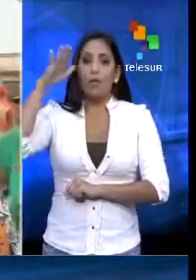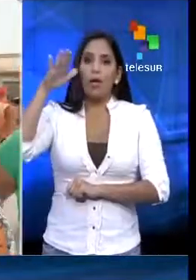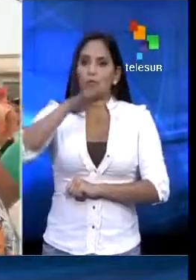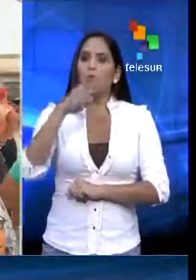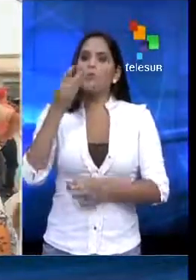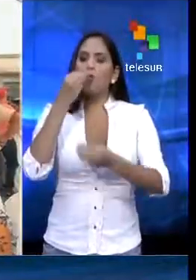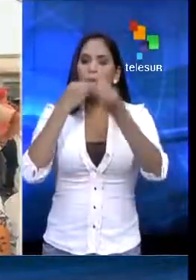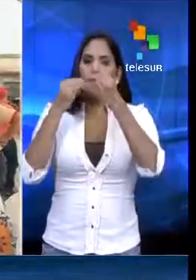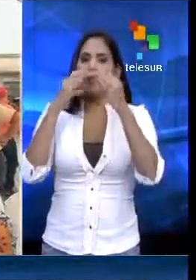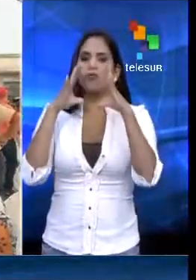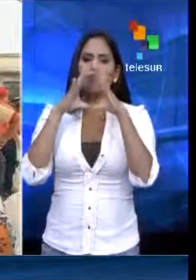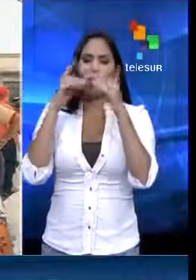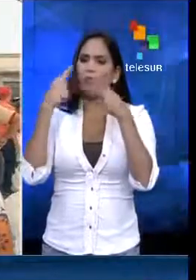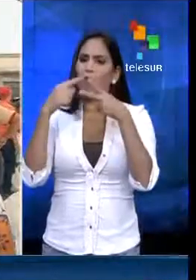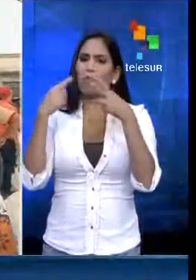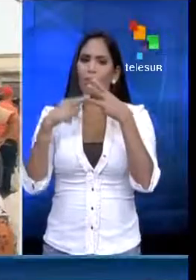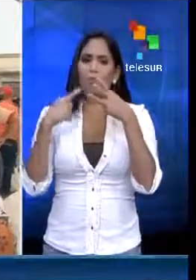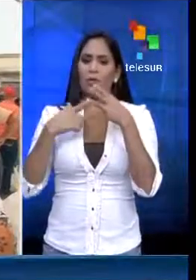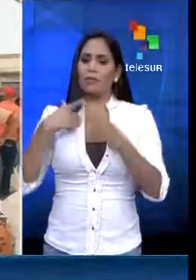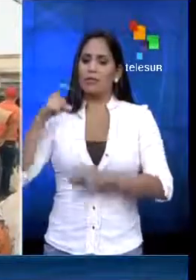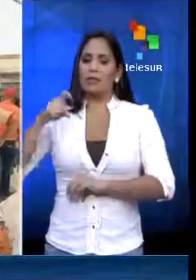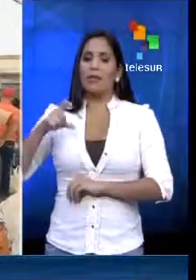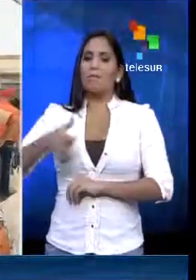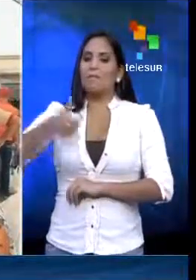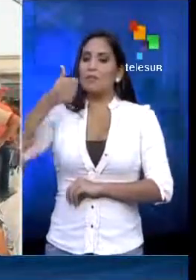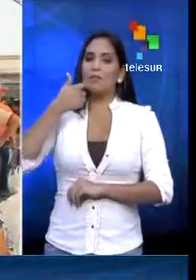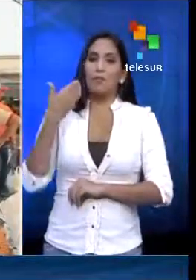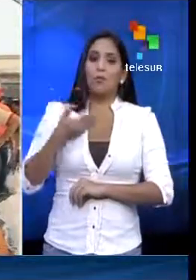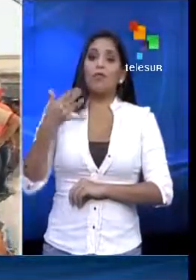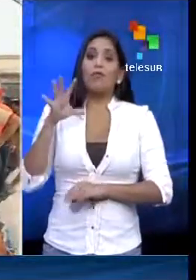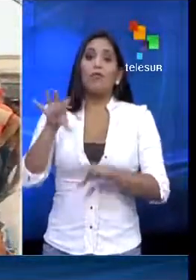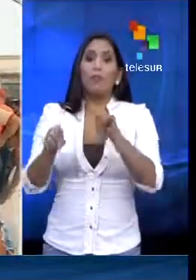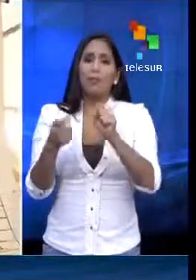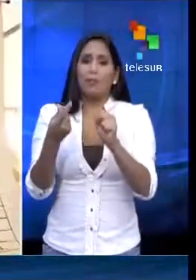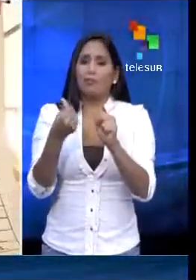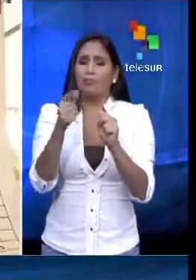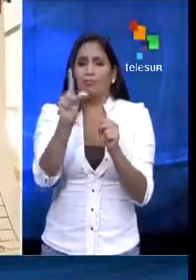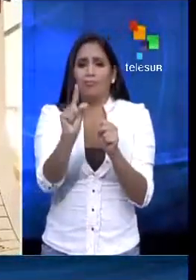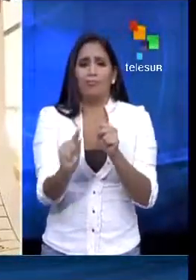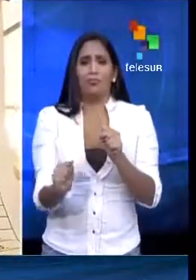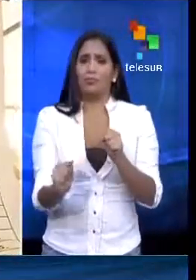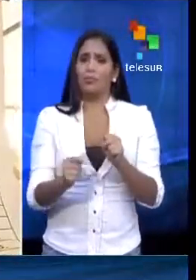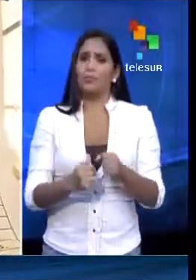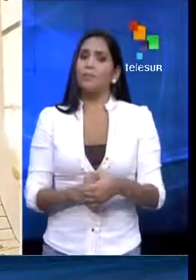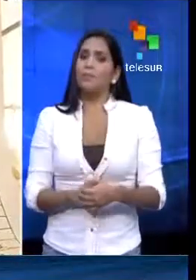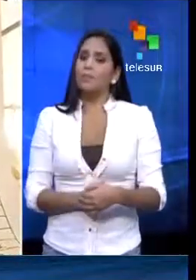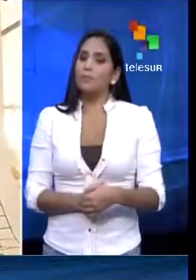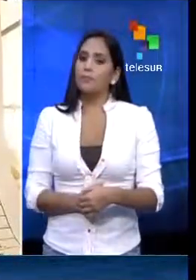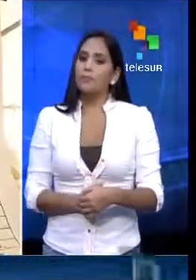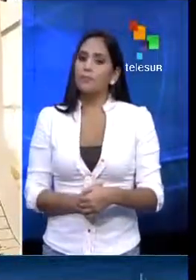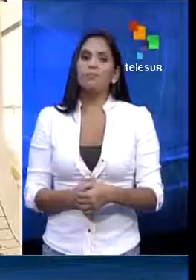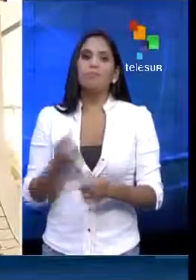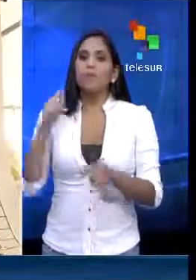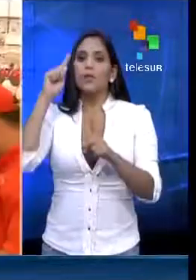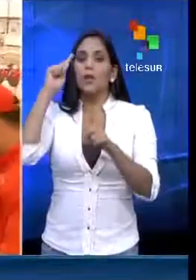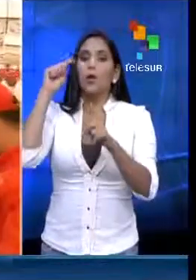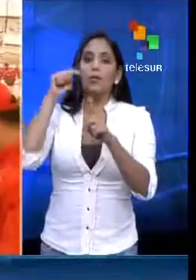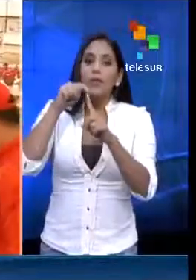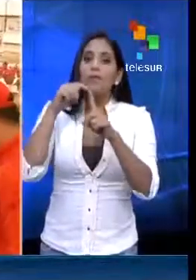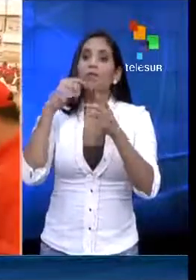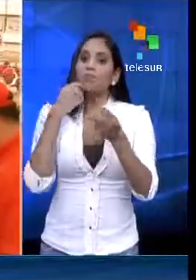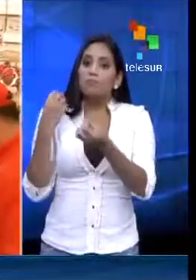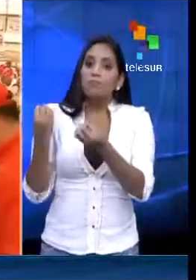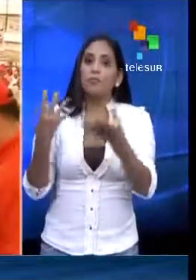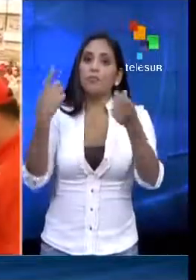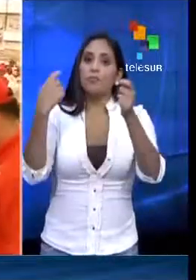productos de primera necesidad sumamente con precios económicos. El objetivo es garantizar los productos